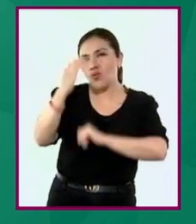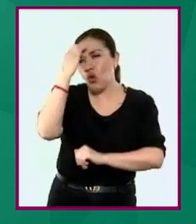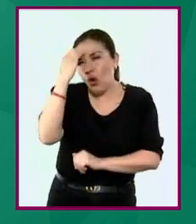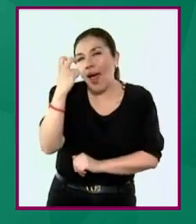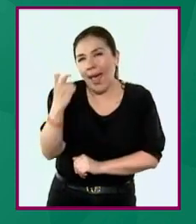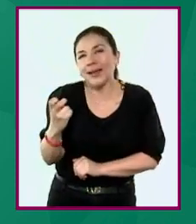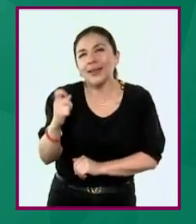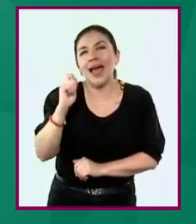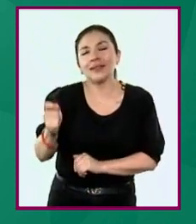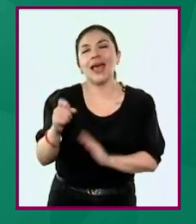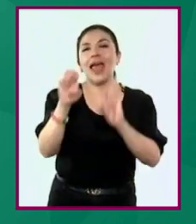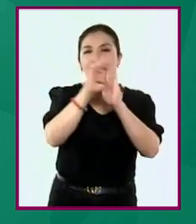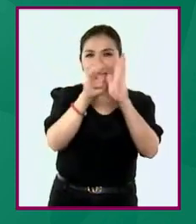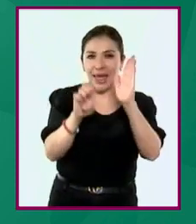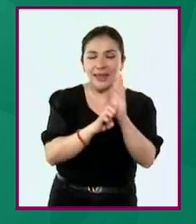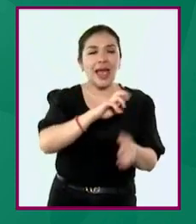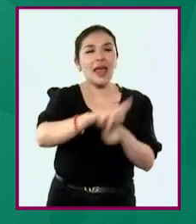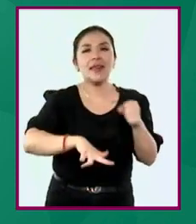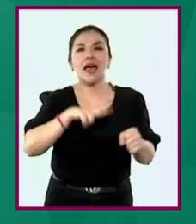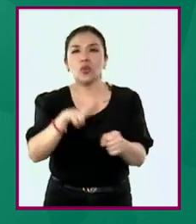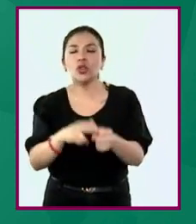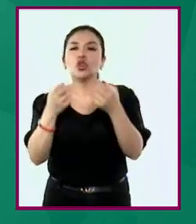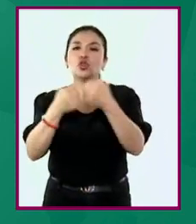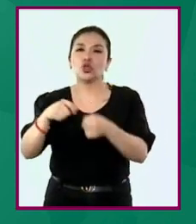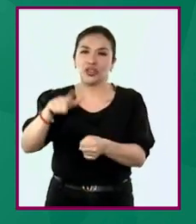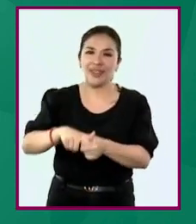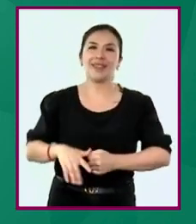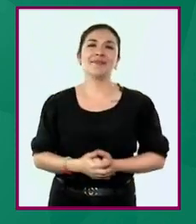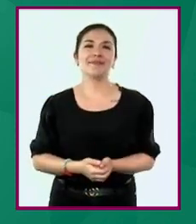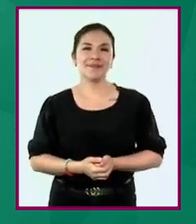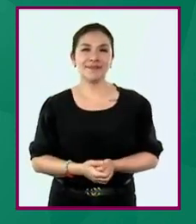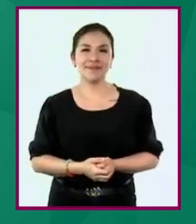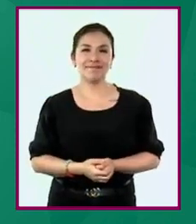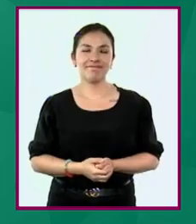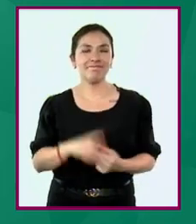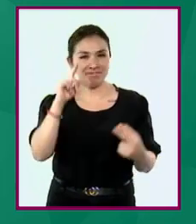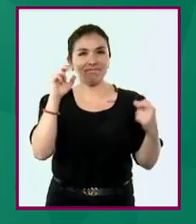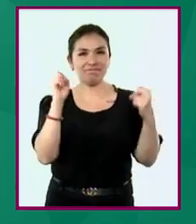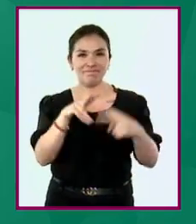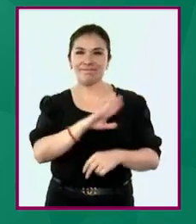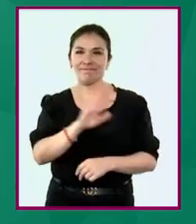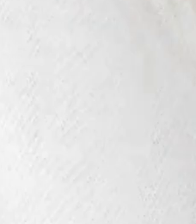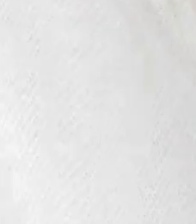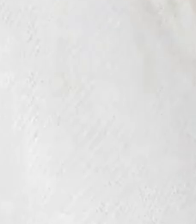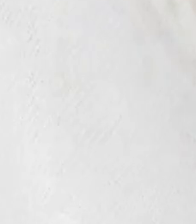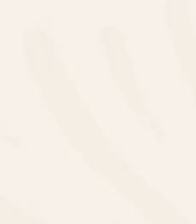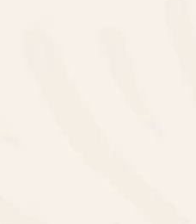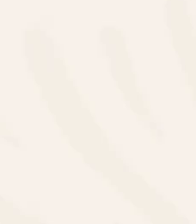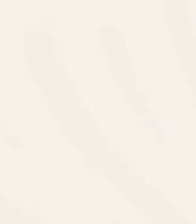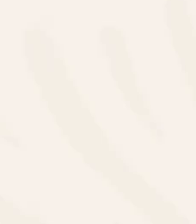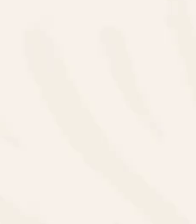más del campo formativo ética, naturaleza y sociedades. Hasta pronto.